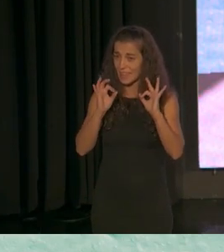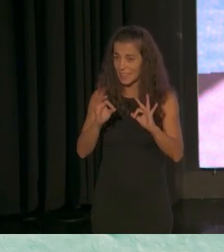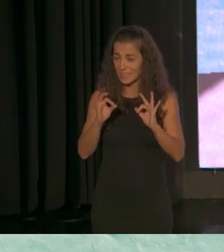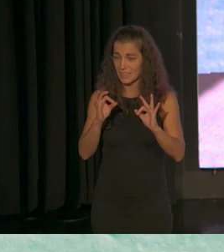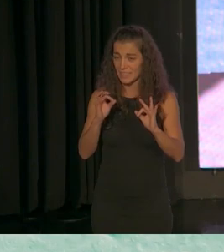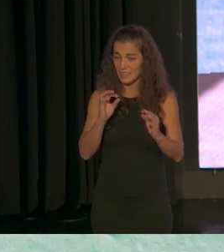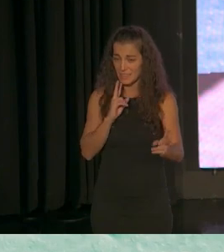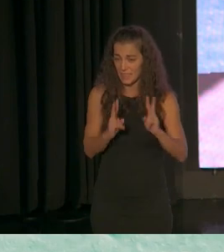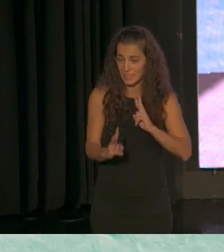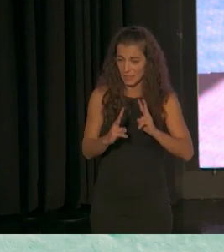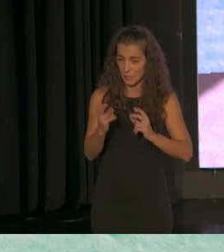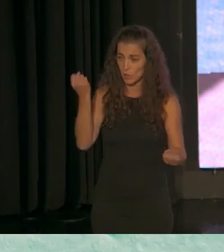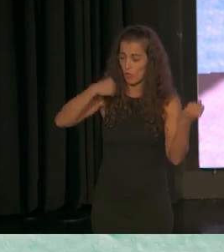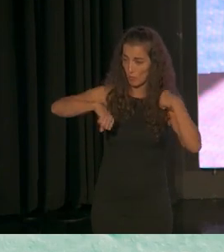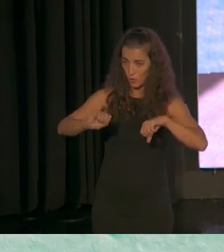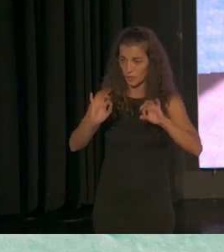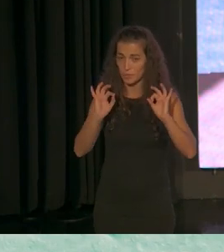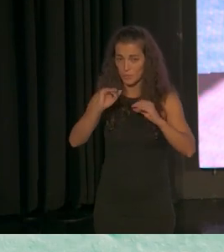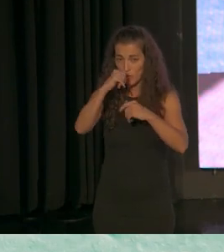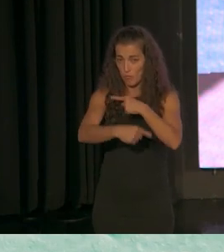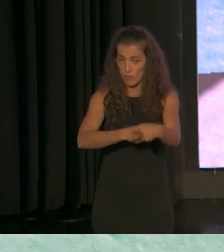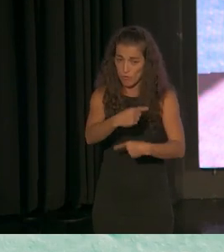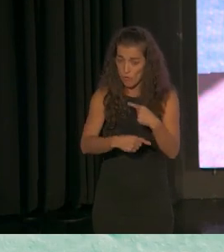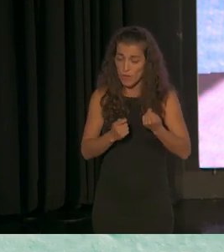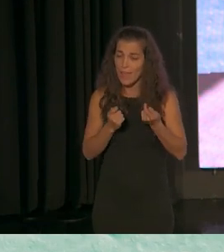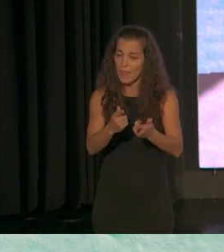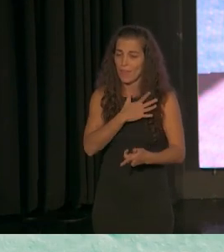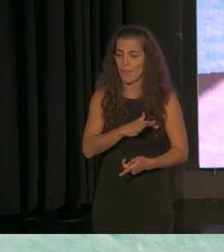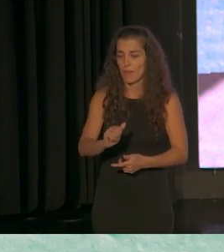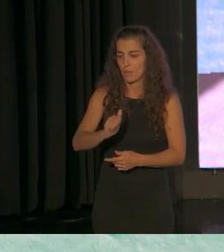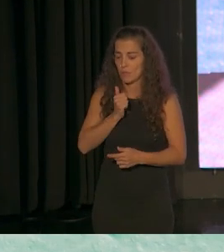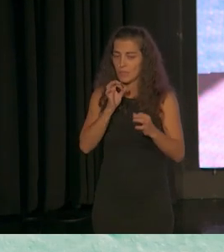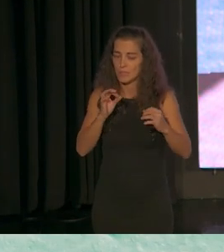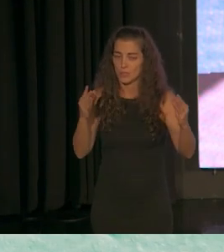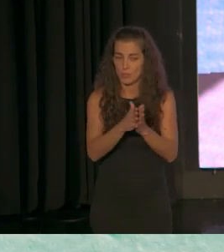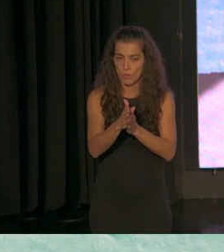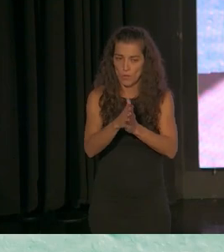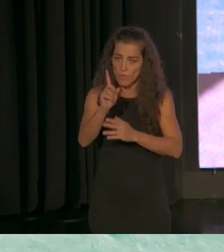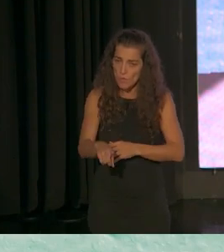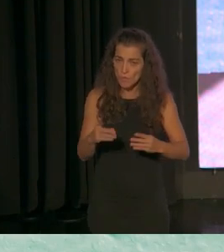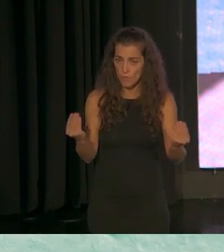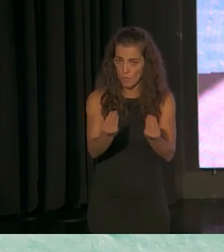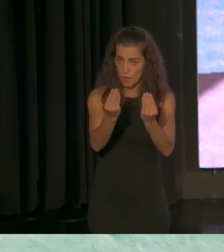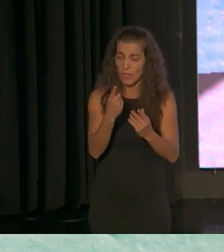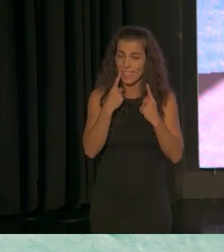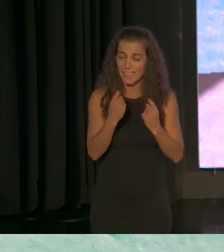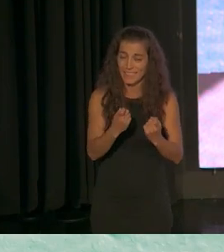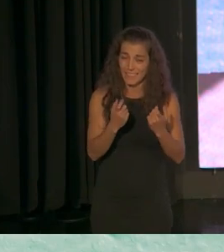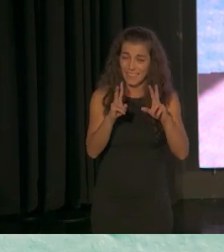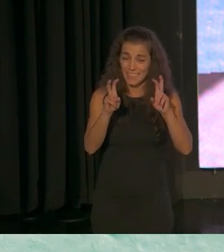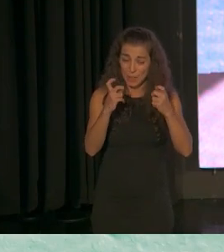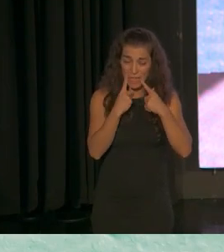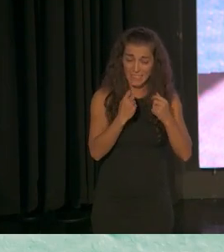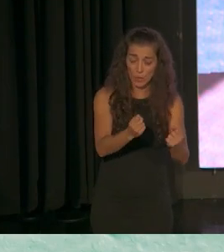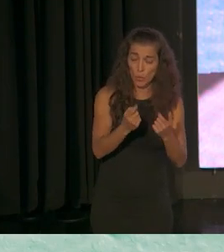familiares por tanto la posibilidad de promoverlas y de mejorarlas es clave en términos de salud es clave en términos de